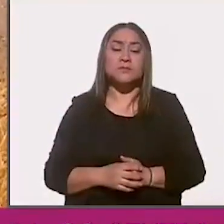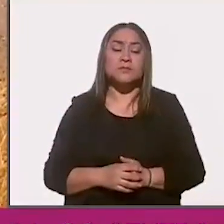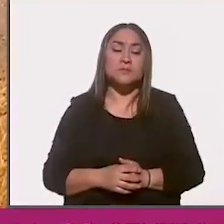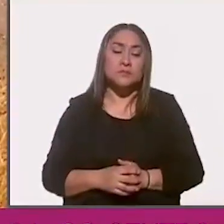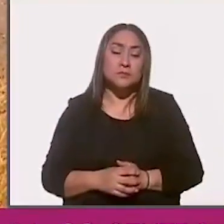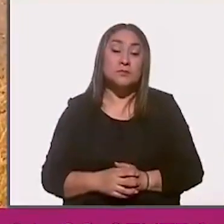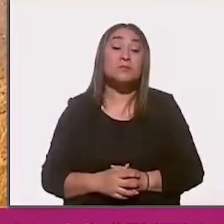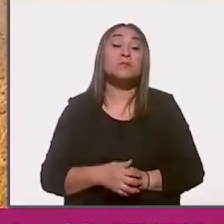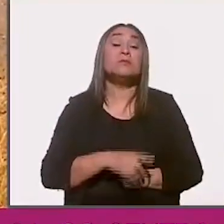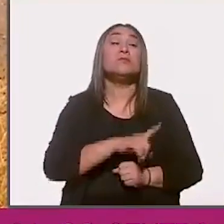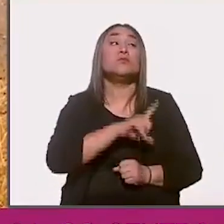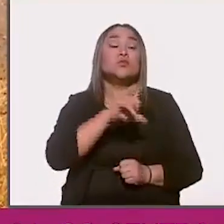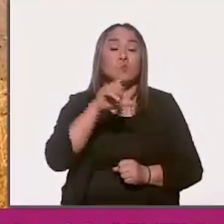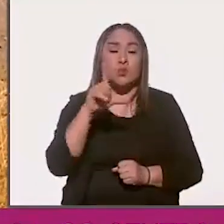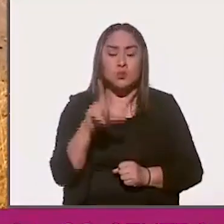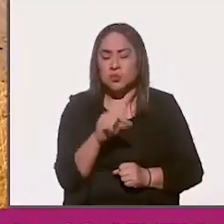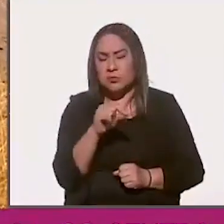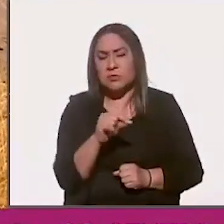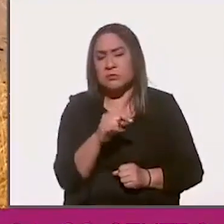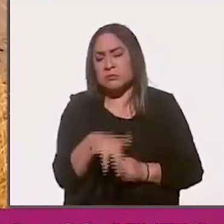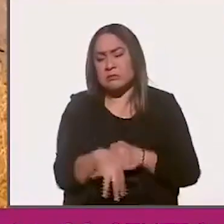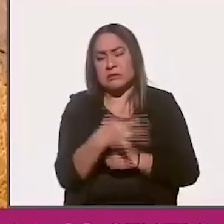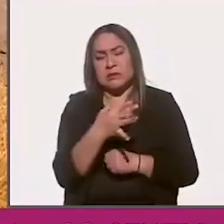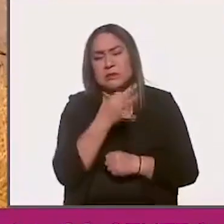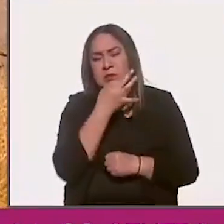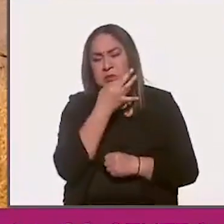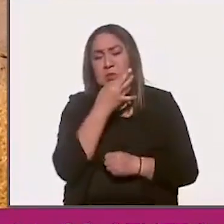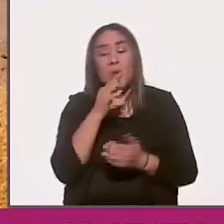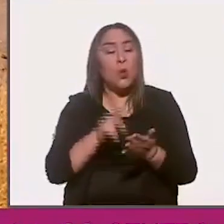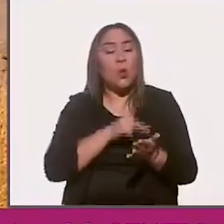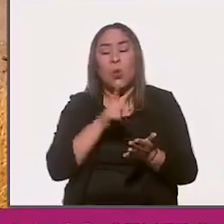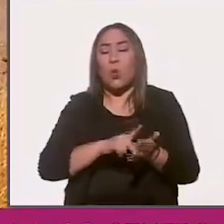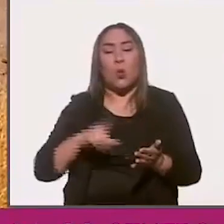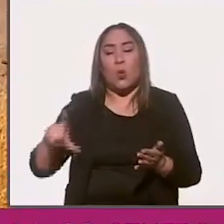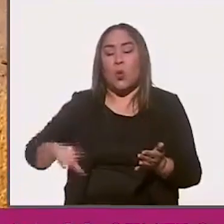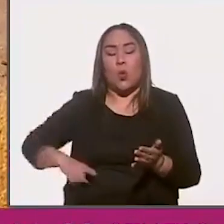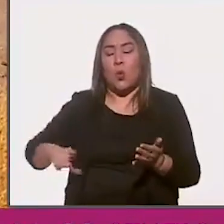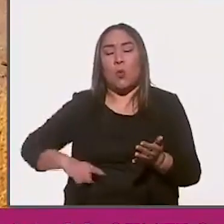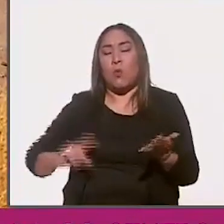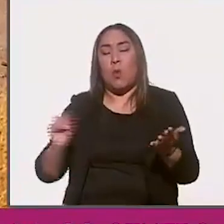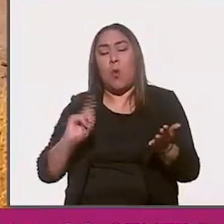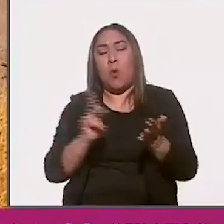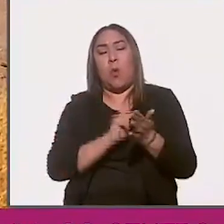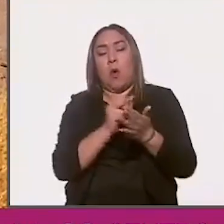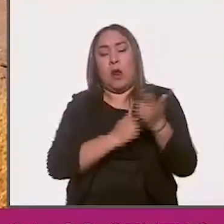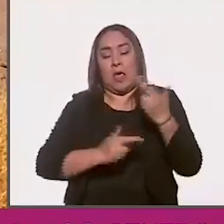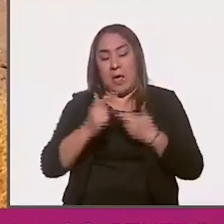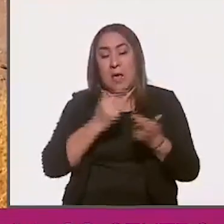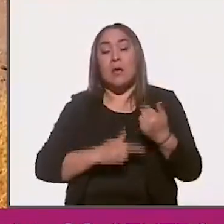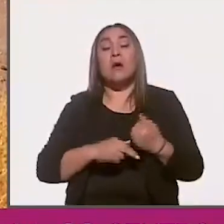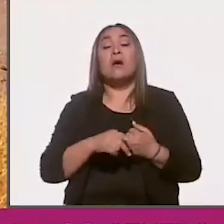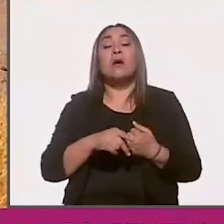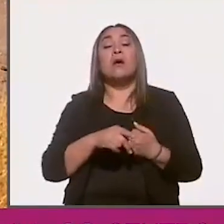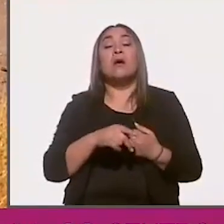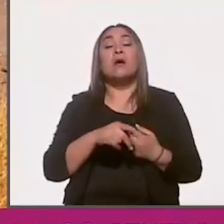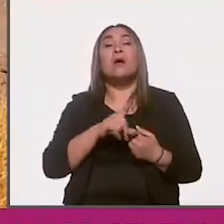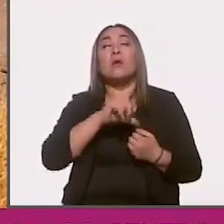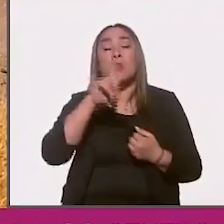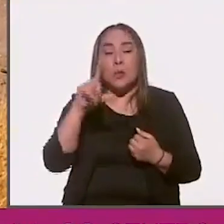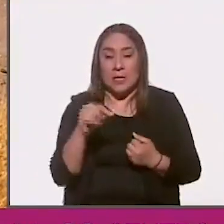en ese momento no pasaron ni 15 minutos cuando se retracta el gobierno y la compañía de seguridad ya fue cuando nosotros